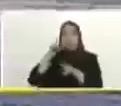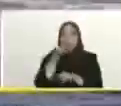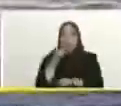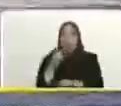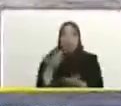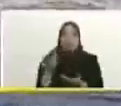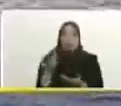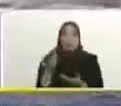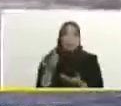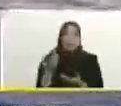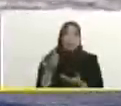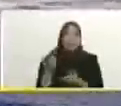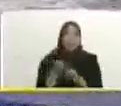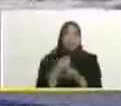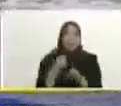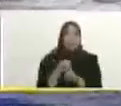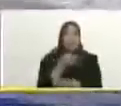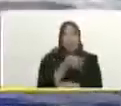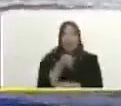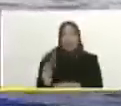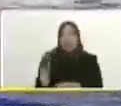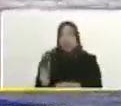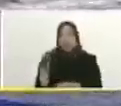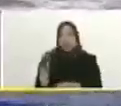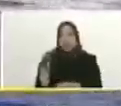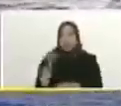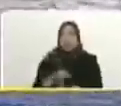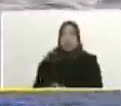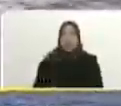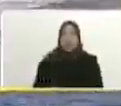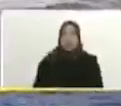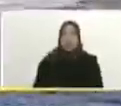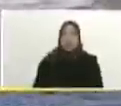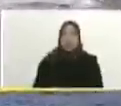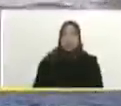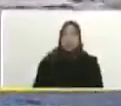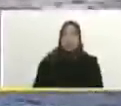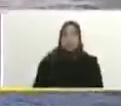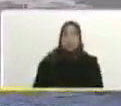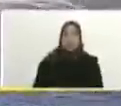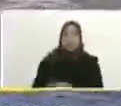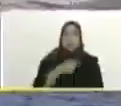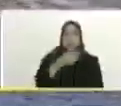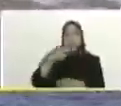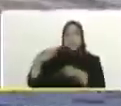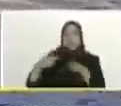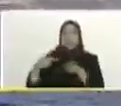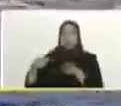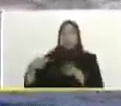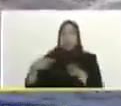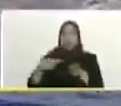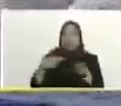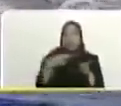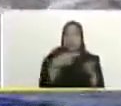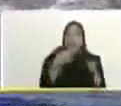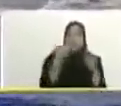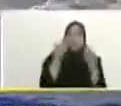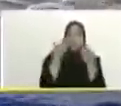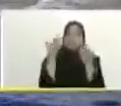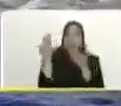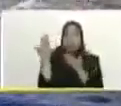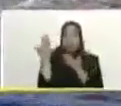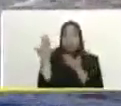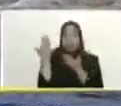y hemos trabajado perfectamente con los alcaldes y alcaldesas indistintamente de la bandera política con la que están trabajando